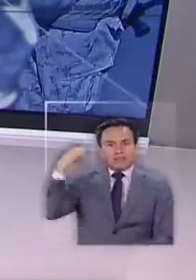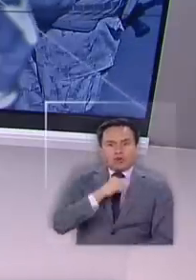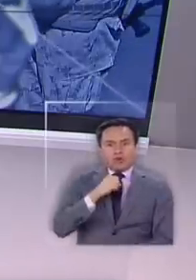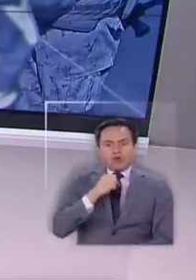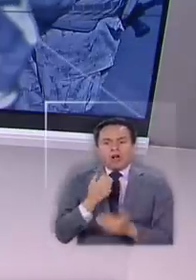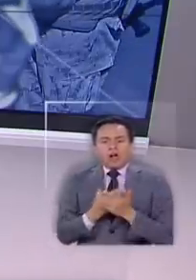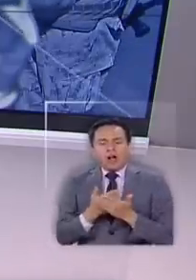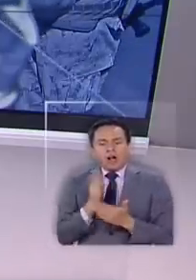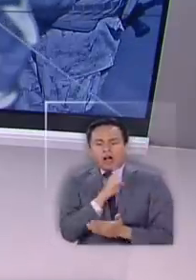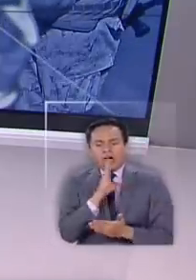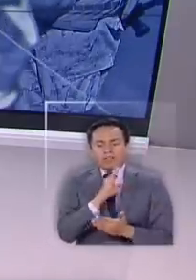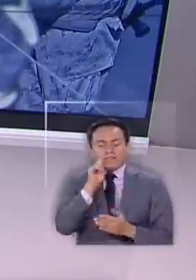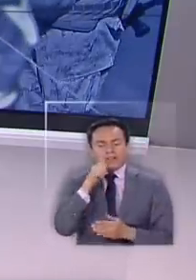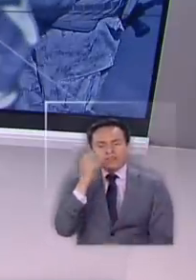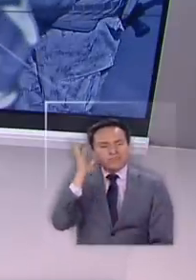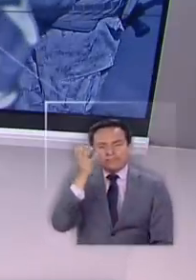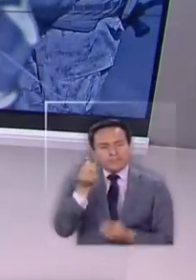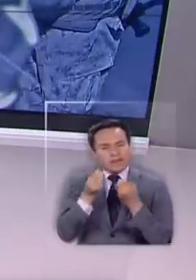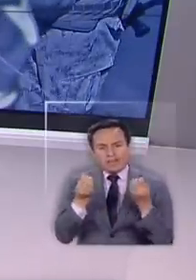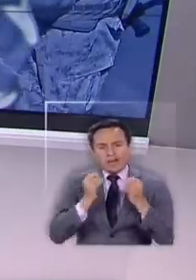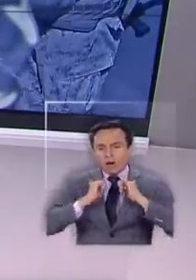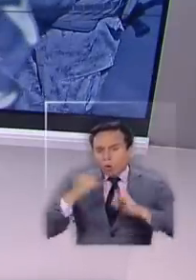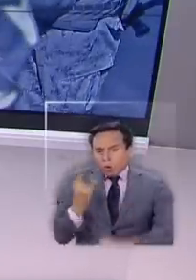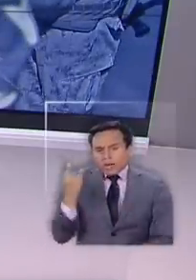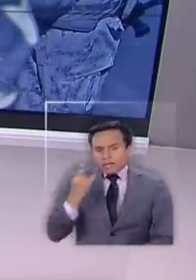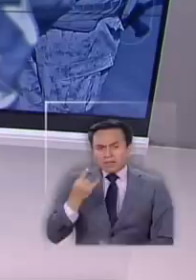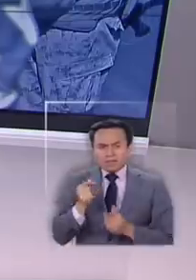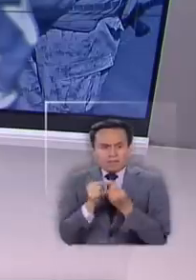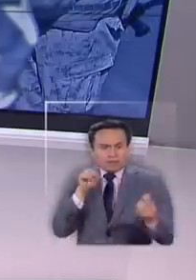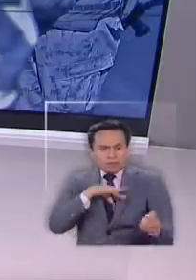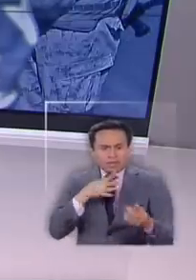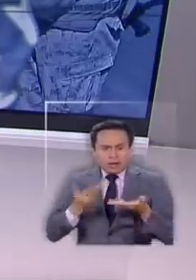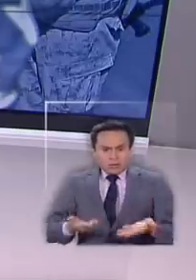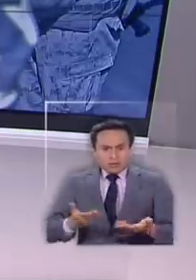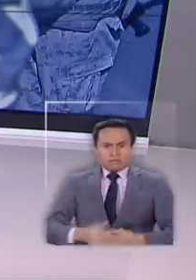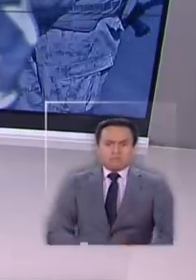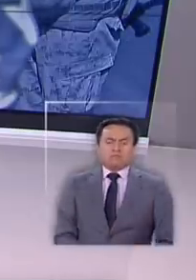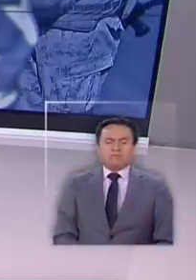pillen, sencillamente no está entendiendo nada de la urgencia nacional en la cual estamos.